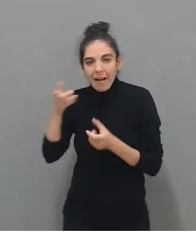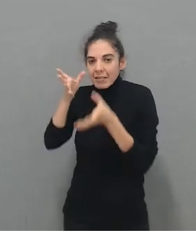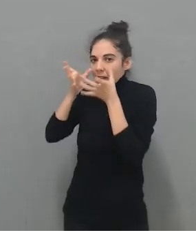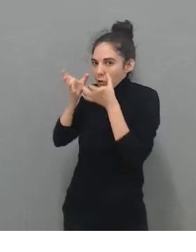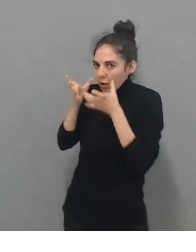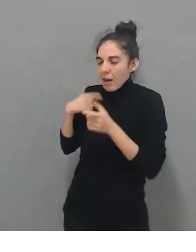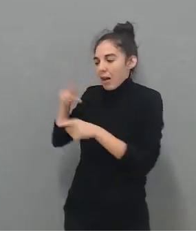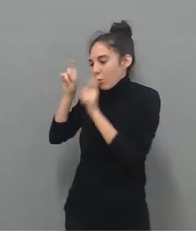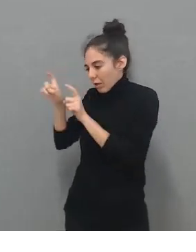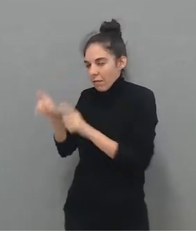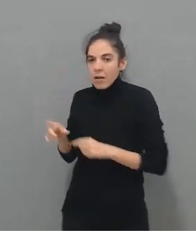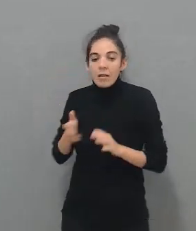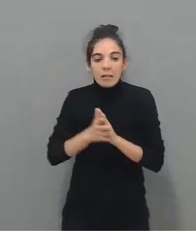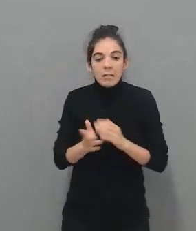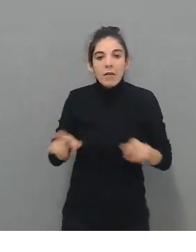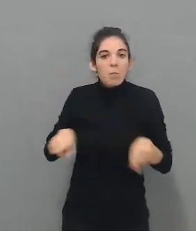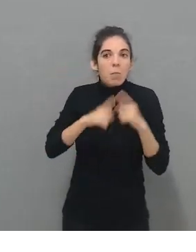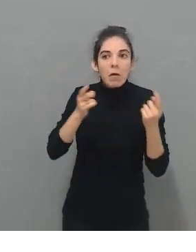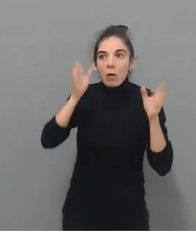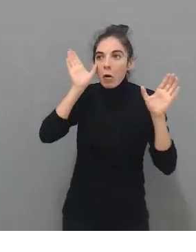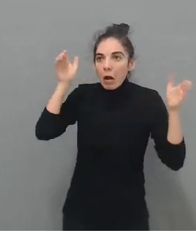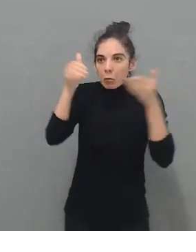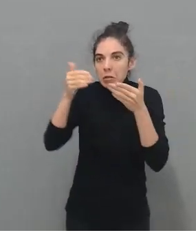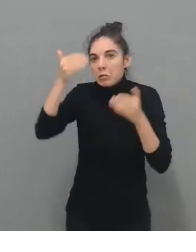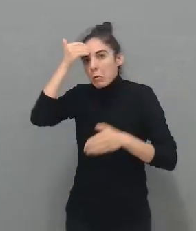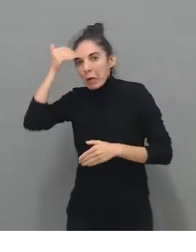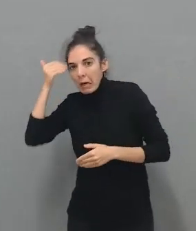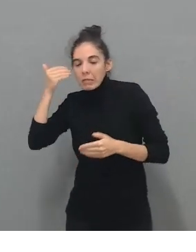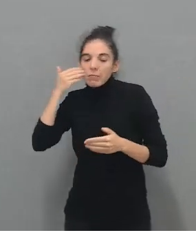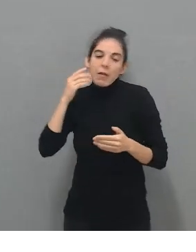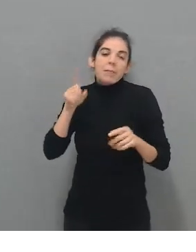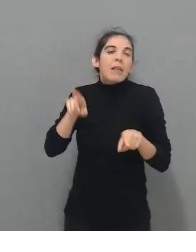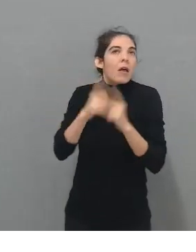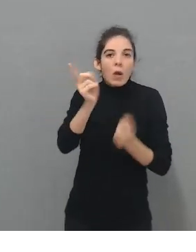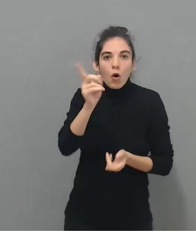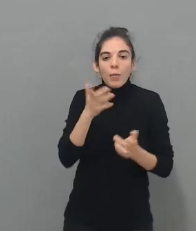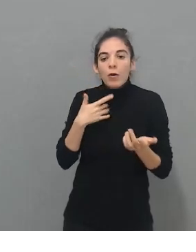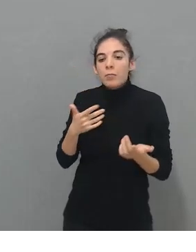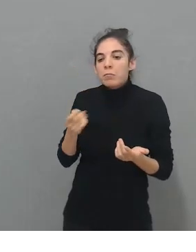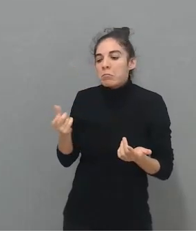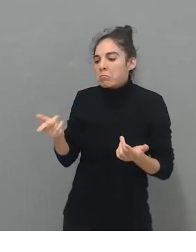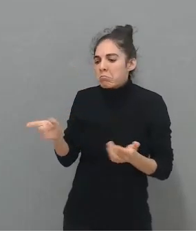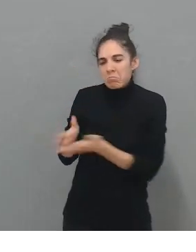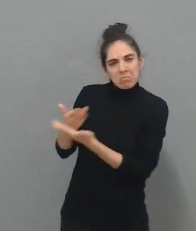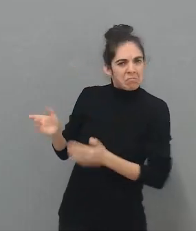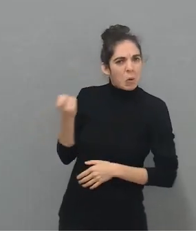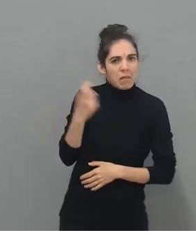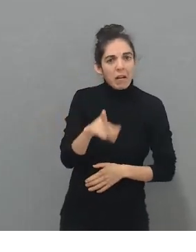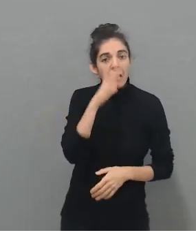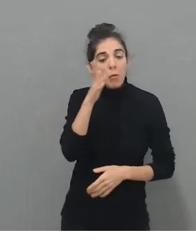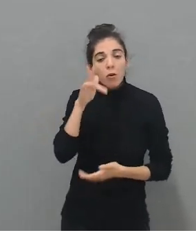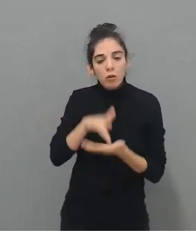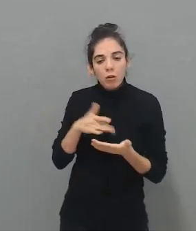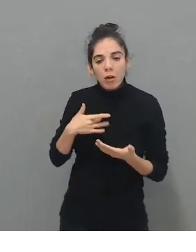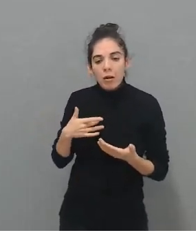parálisis cerebral, que tenga autismo, que tenga TDAH, entre comillas, no nos da igual, pero nos da igual porque no vamos a categorizar